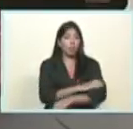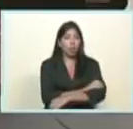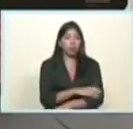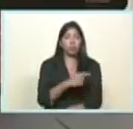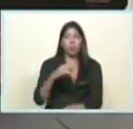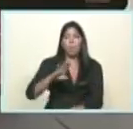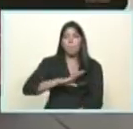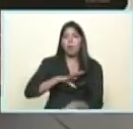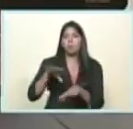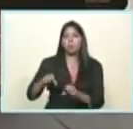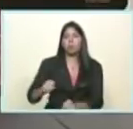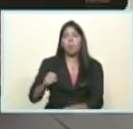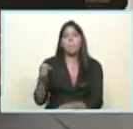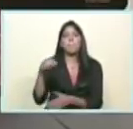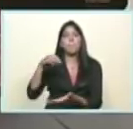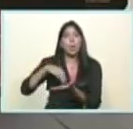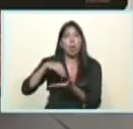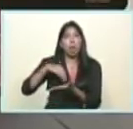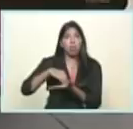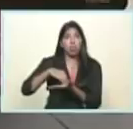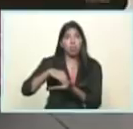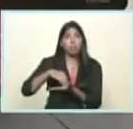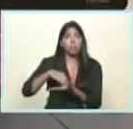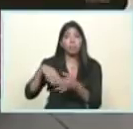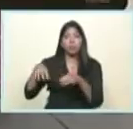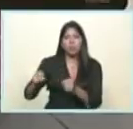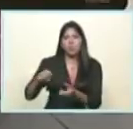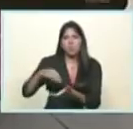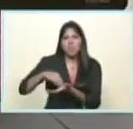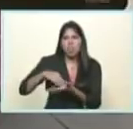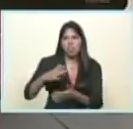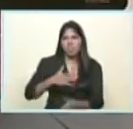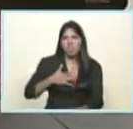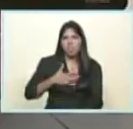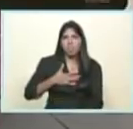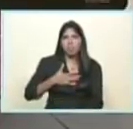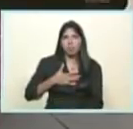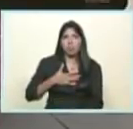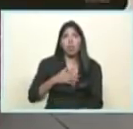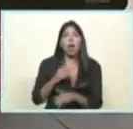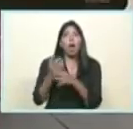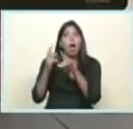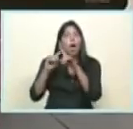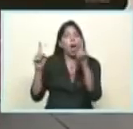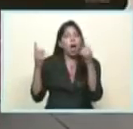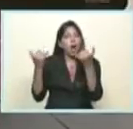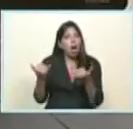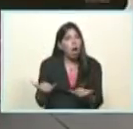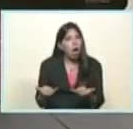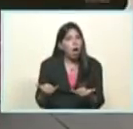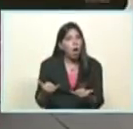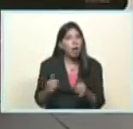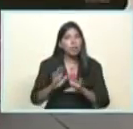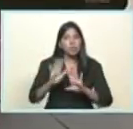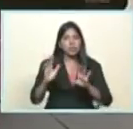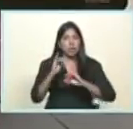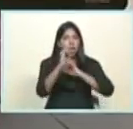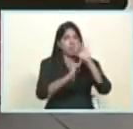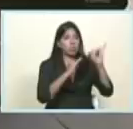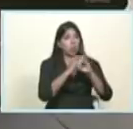neofascista de la burguesía amarilla, ya es un hecho reconocido inclusive por los analistas